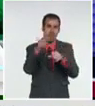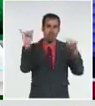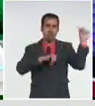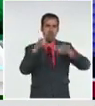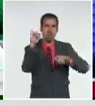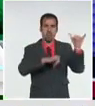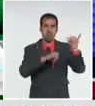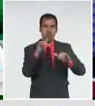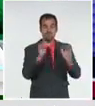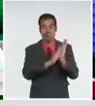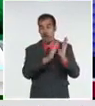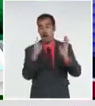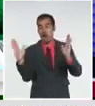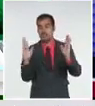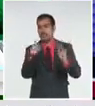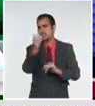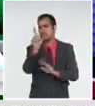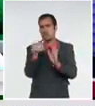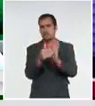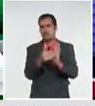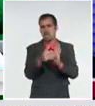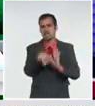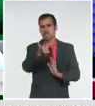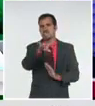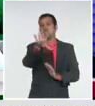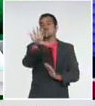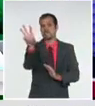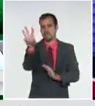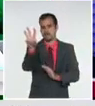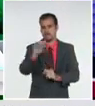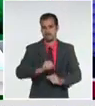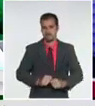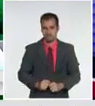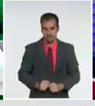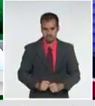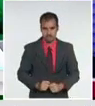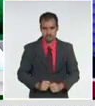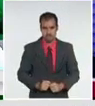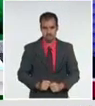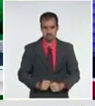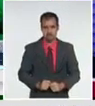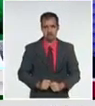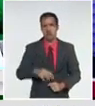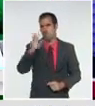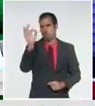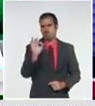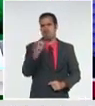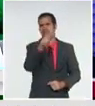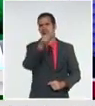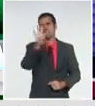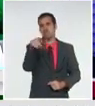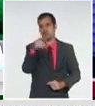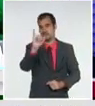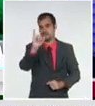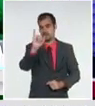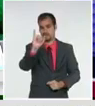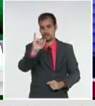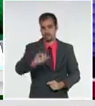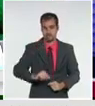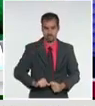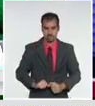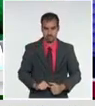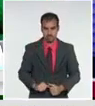.953, que representa el 14,6% de todos los